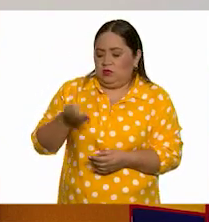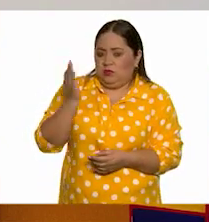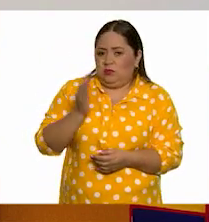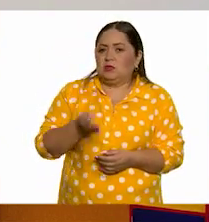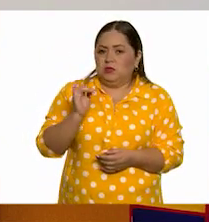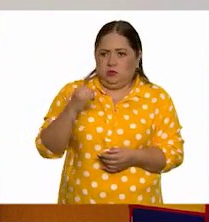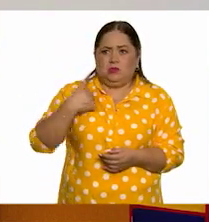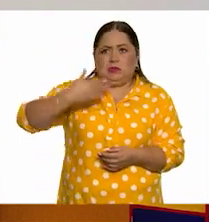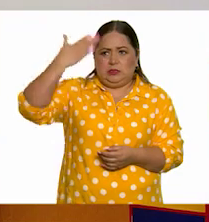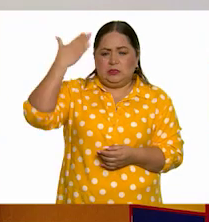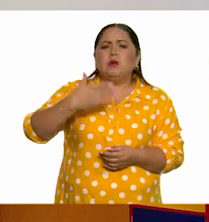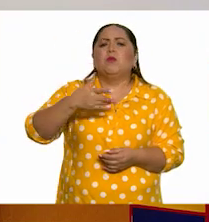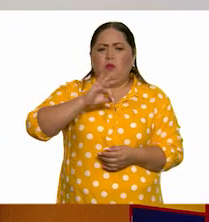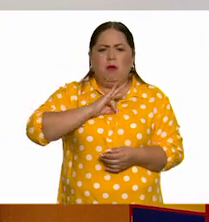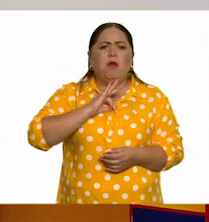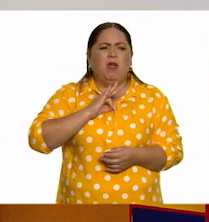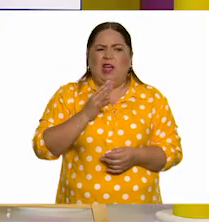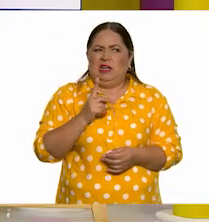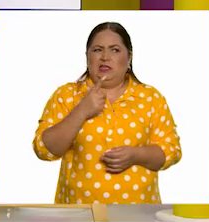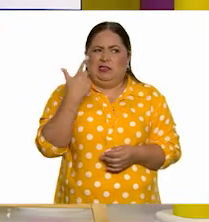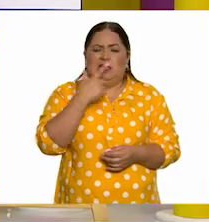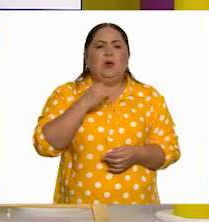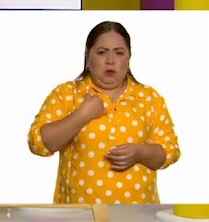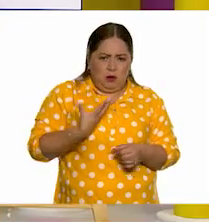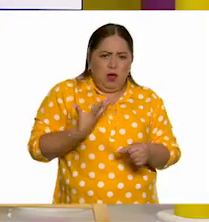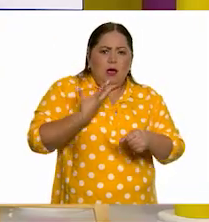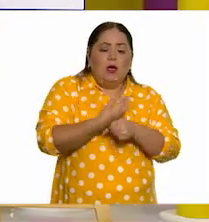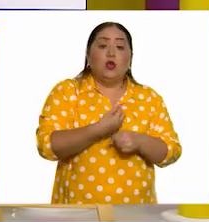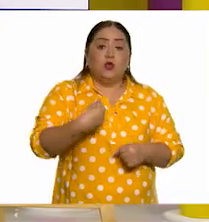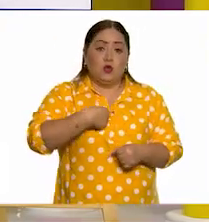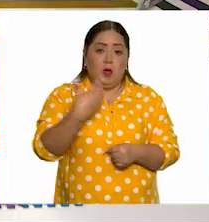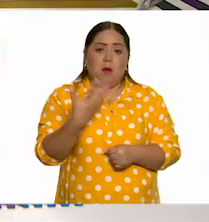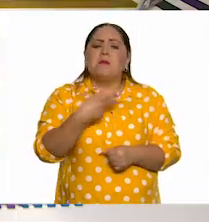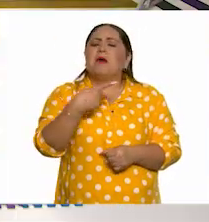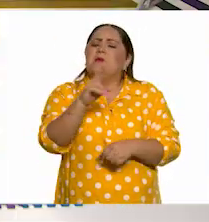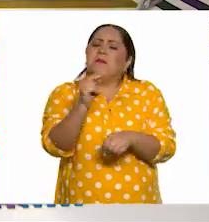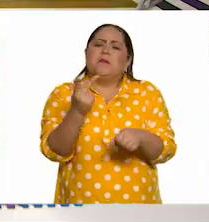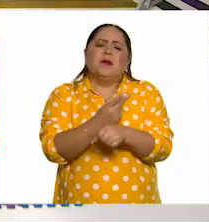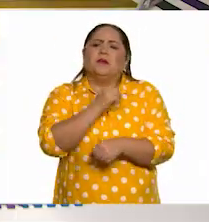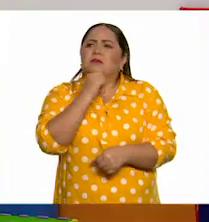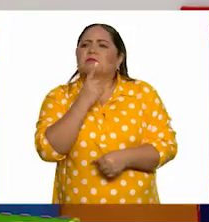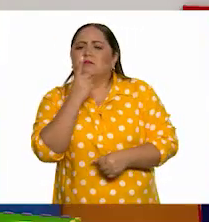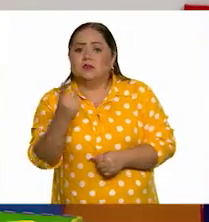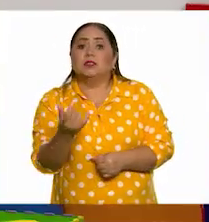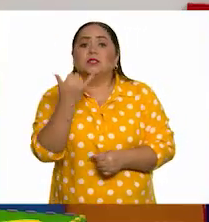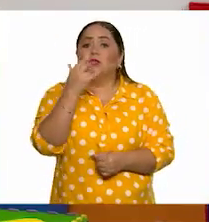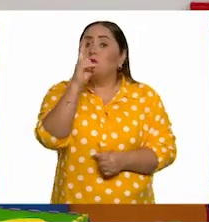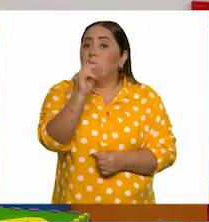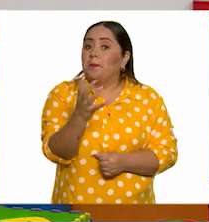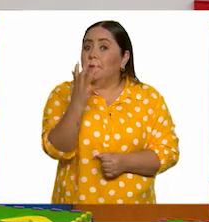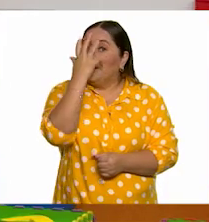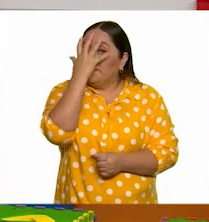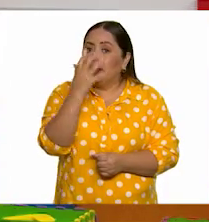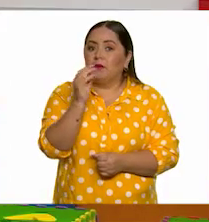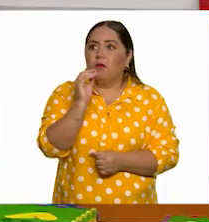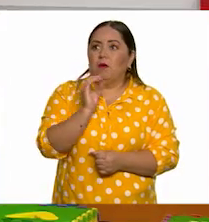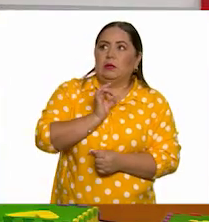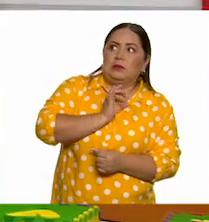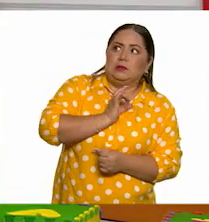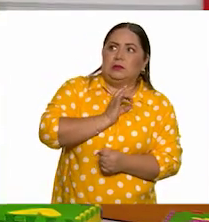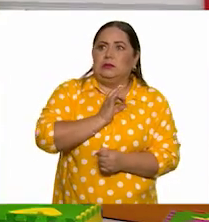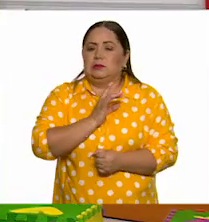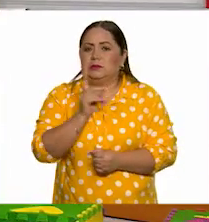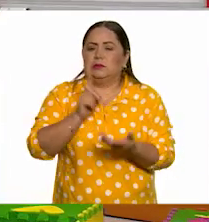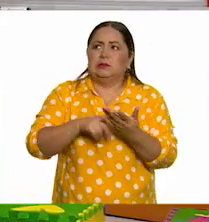haces consciente esto, lo puedes cambiar. Sí, o mejorarlo. Pero no pasa nada decirlo y que no te dé pena y que no te dé miedo de,